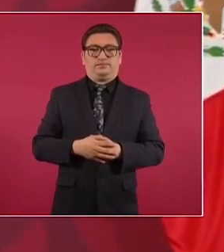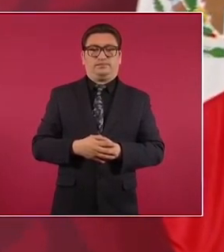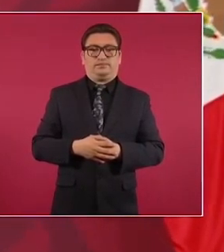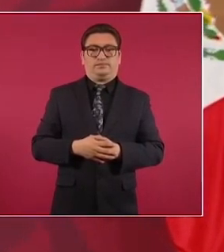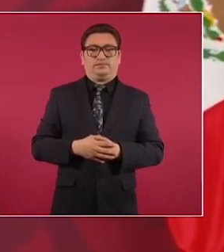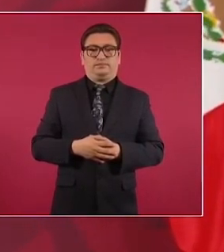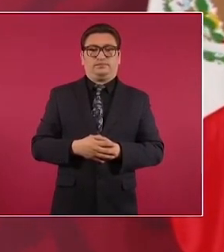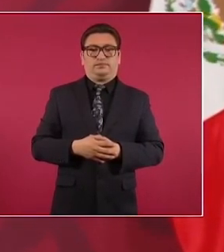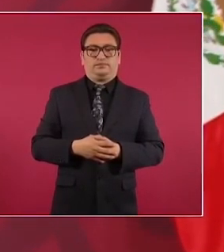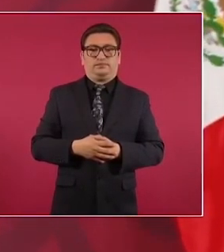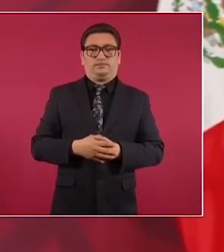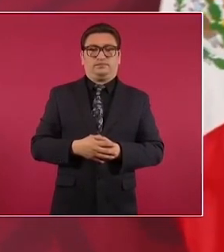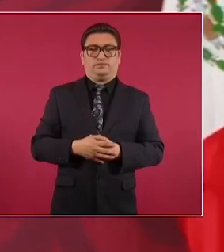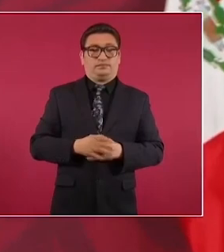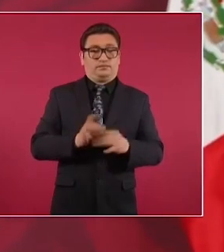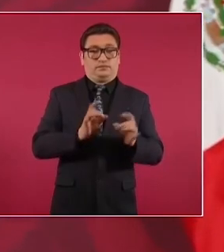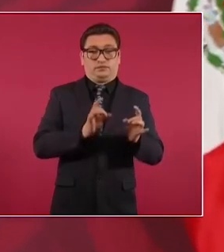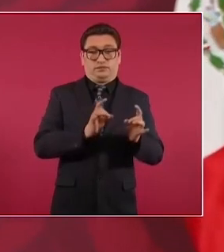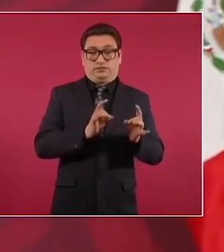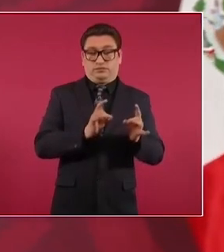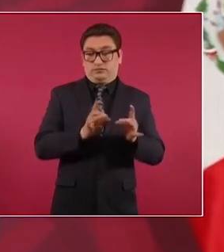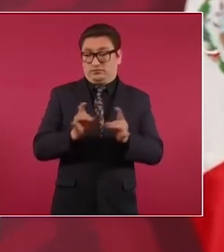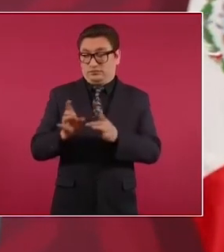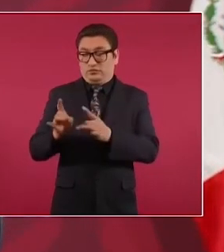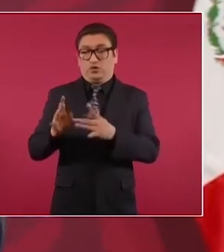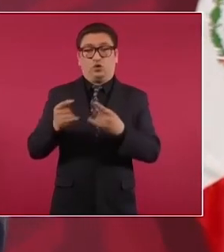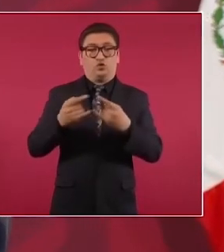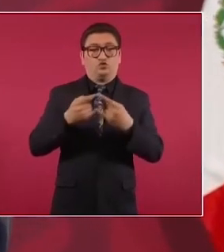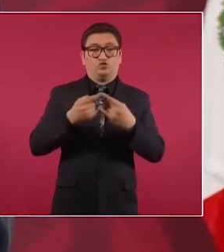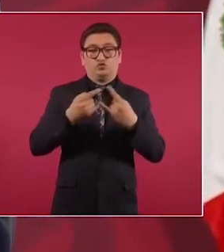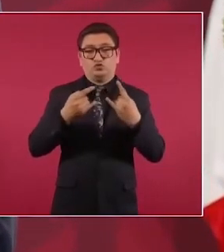que puedan verse como parte de la estadística